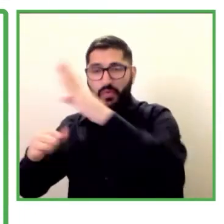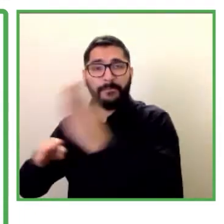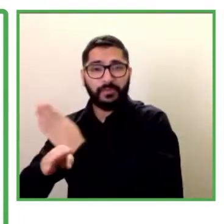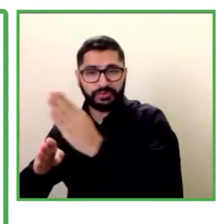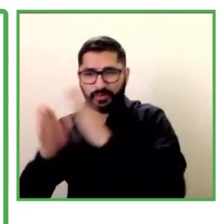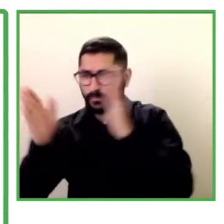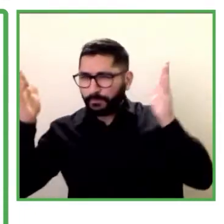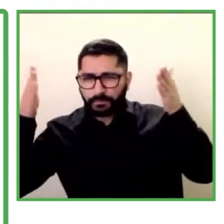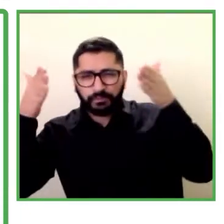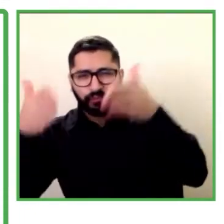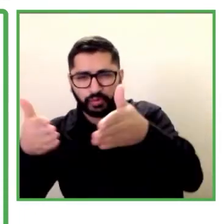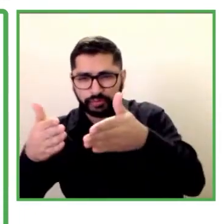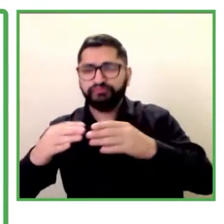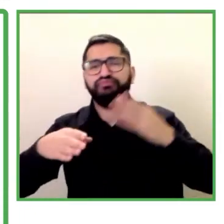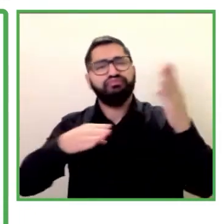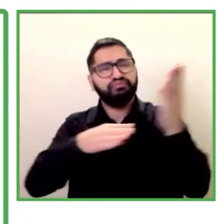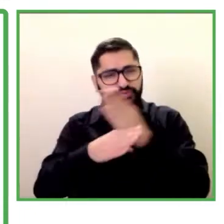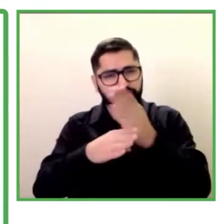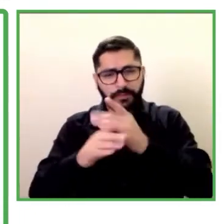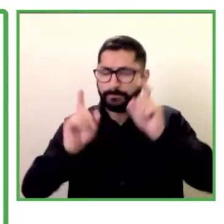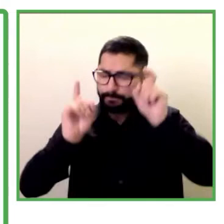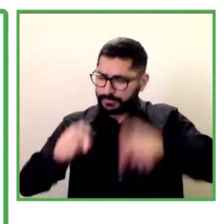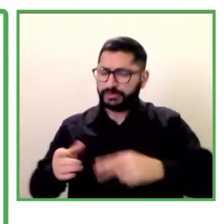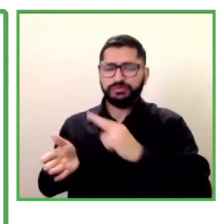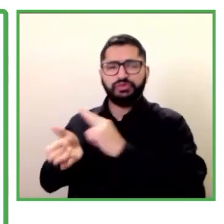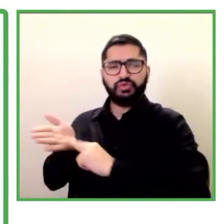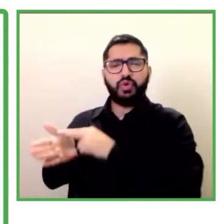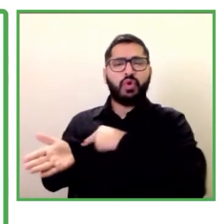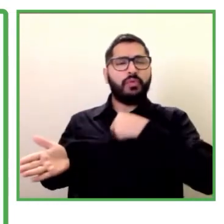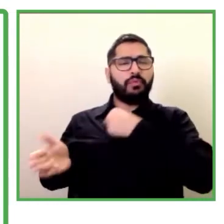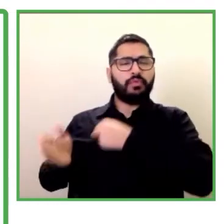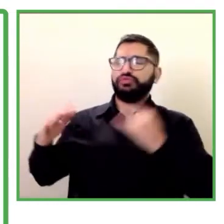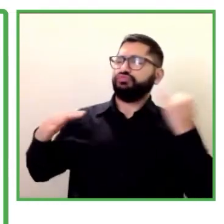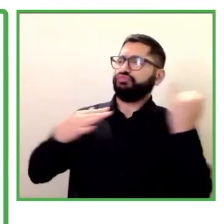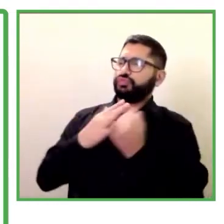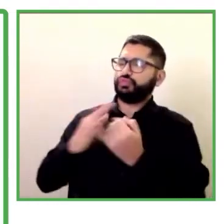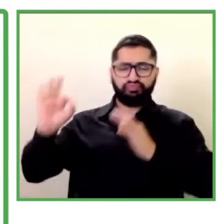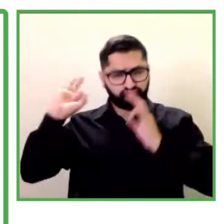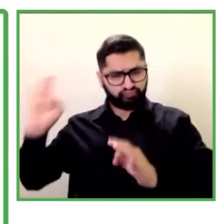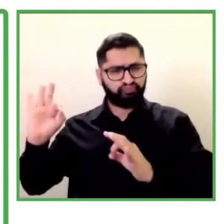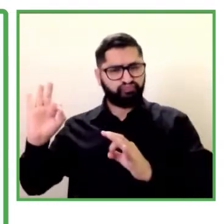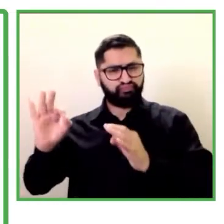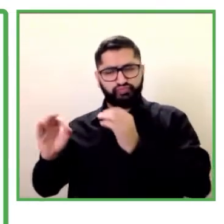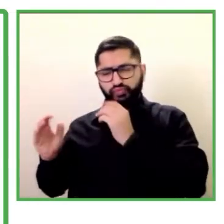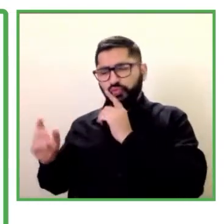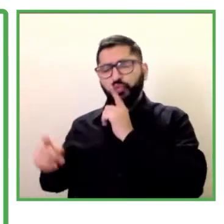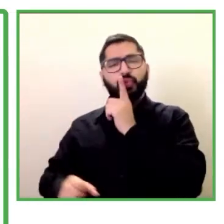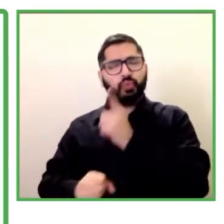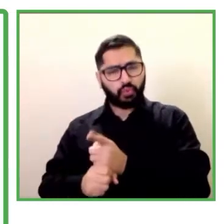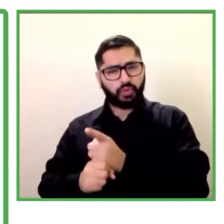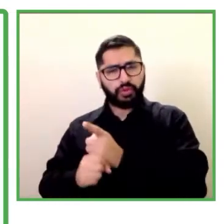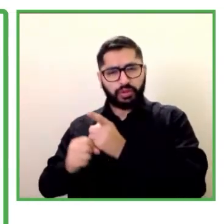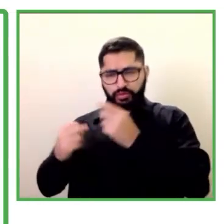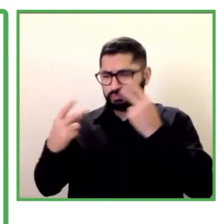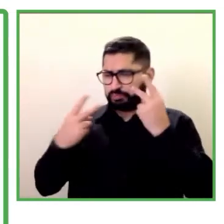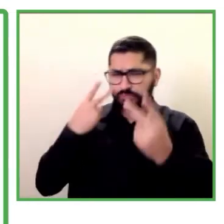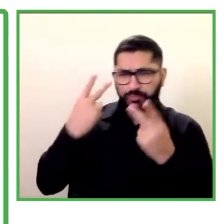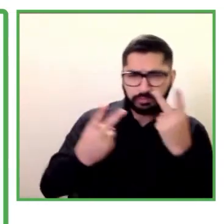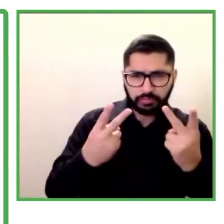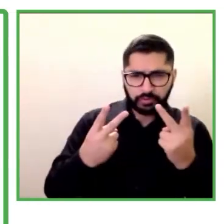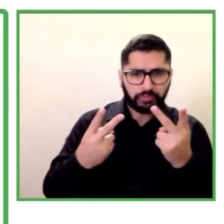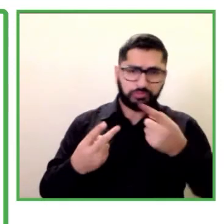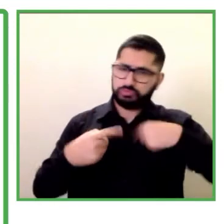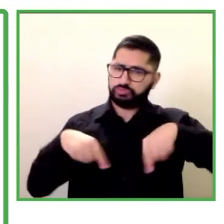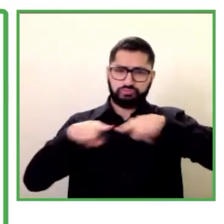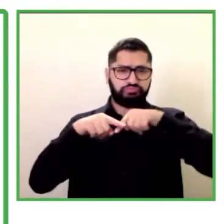queremos es que vean que no por haber sacado 10 en un cuestionario y eres una empresa incluyente